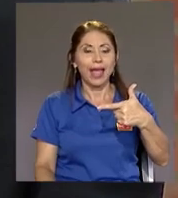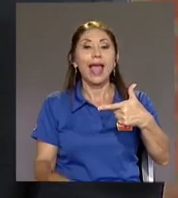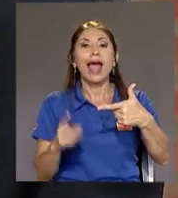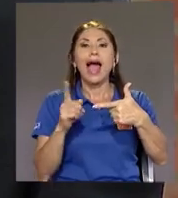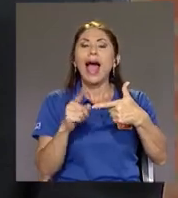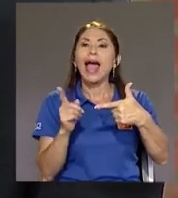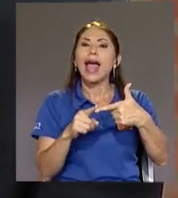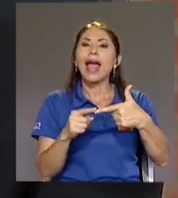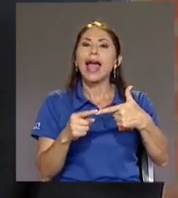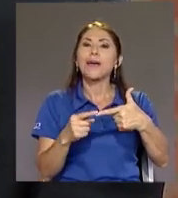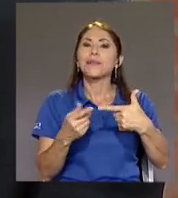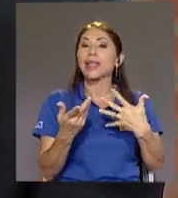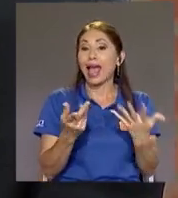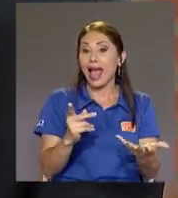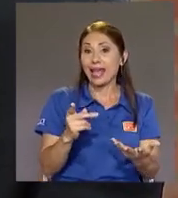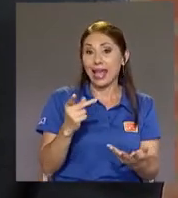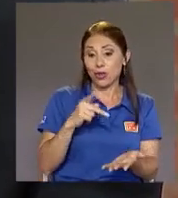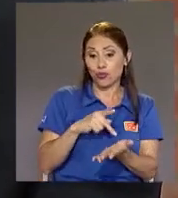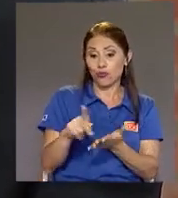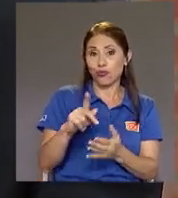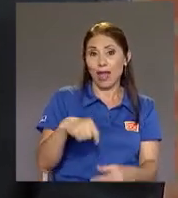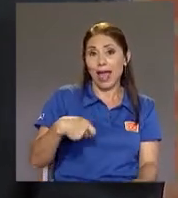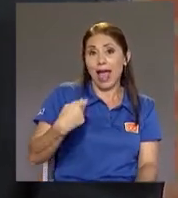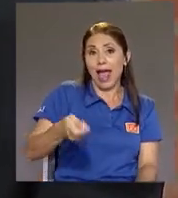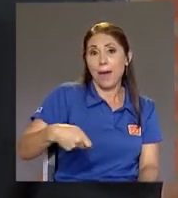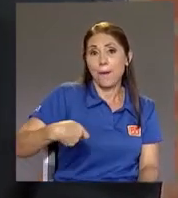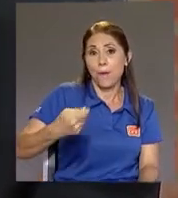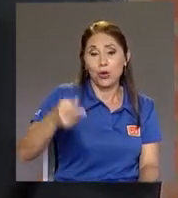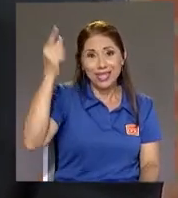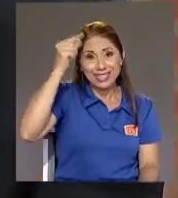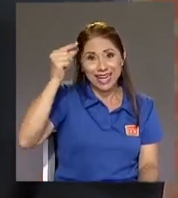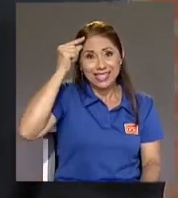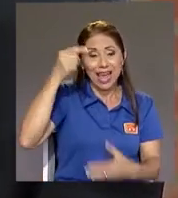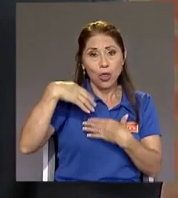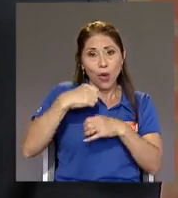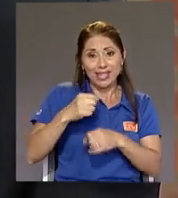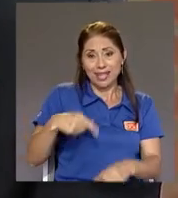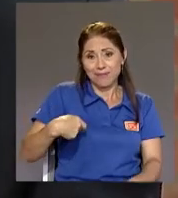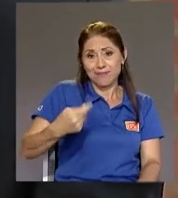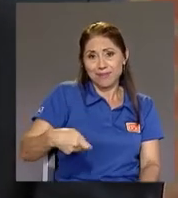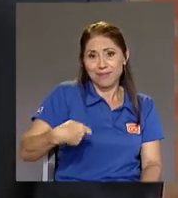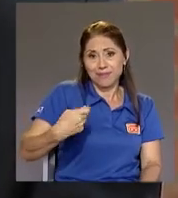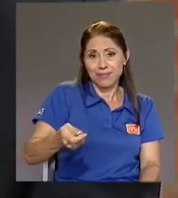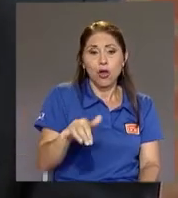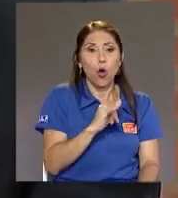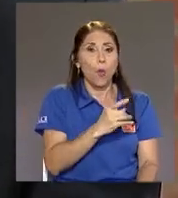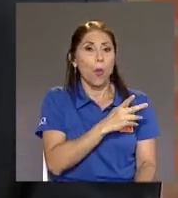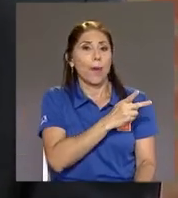Aquellos Aquellos Aportes Que hace el Estado Como patrono O como Estado Que son bastante Considerables